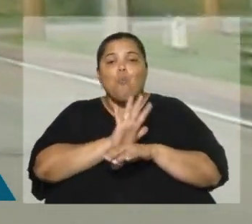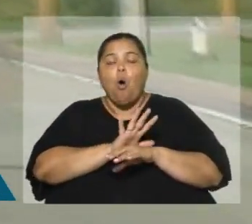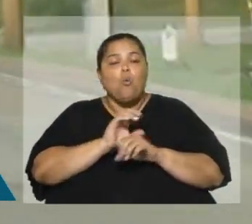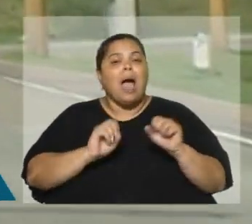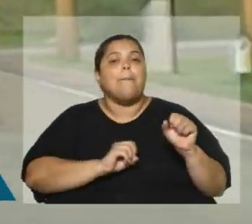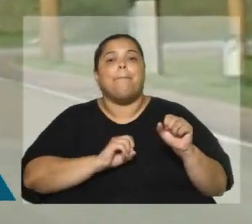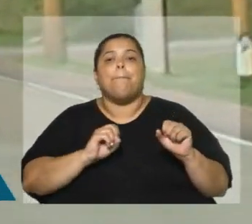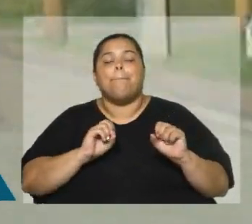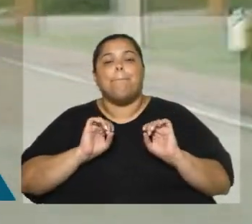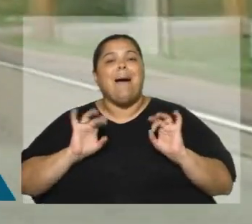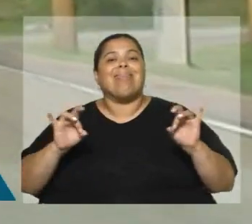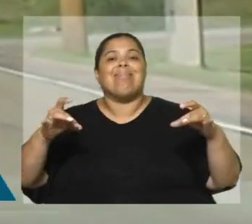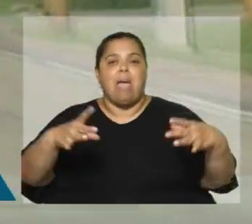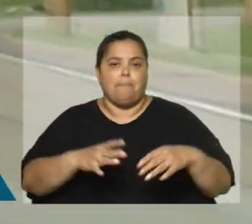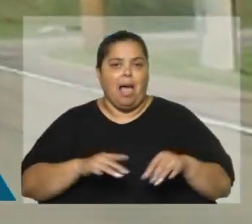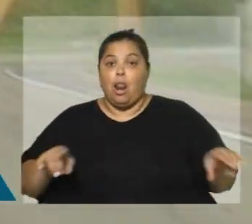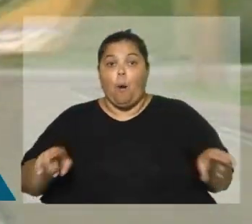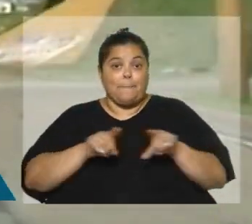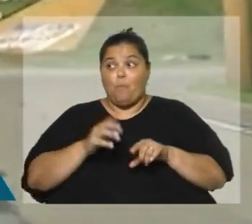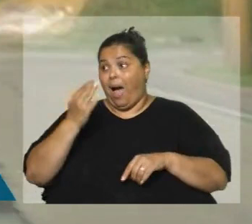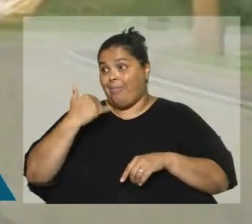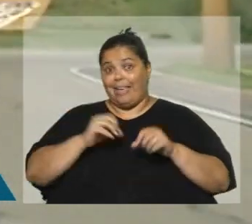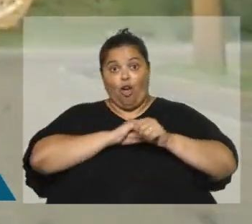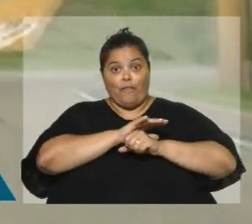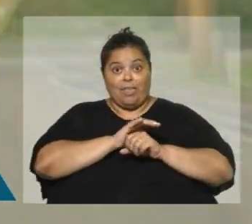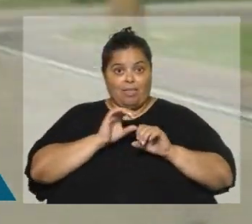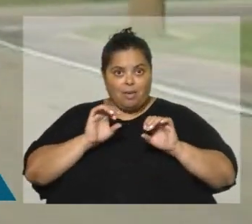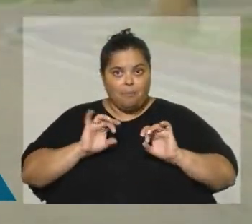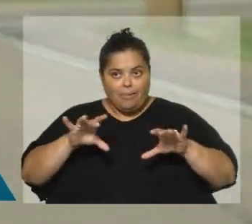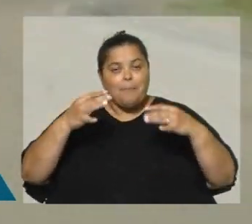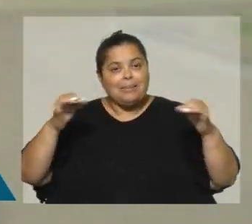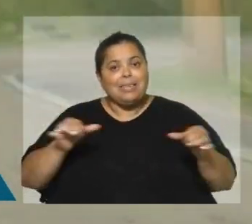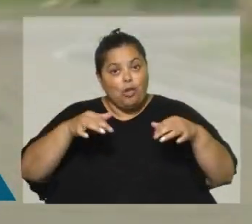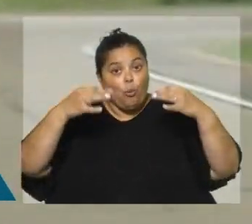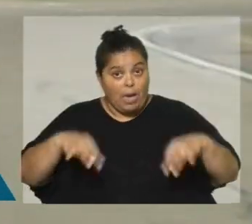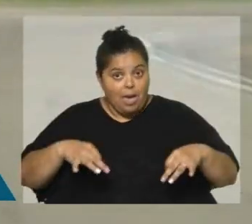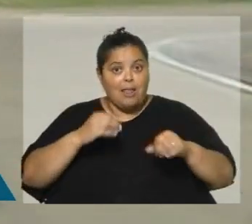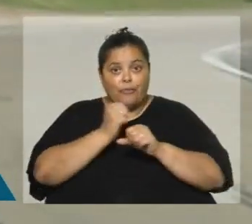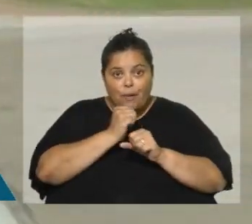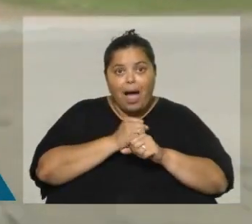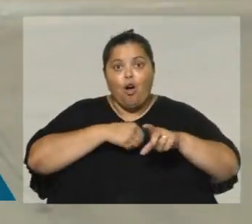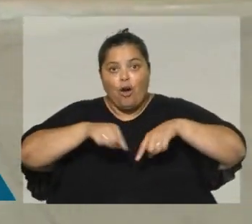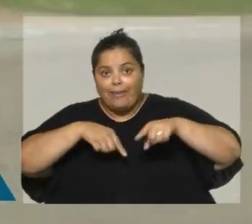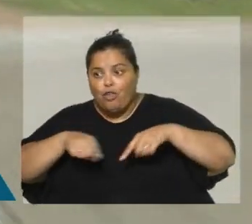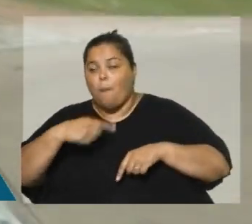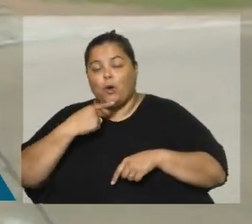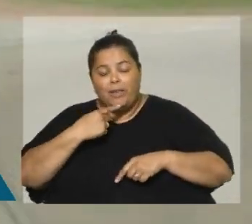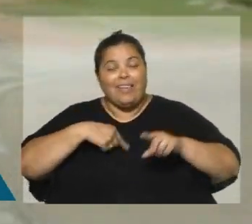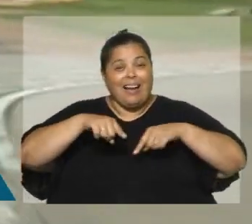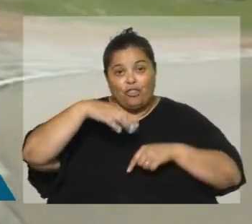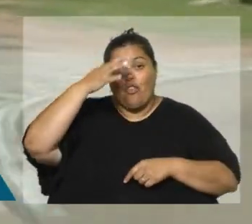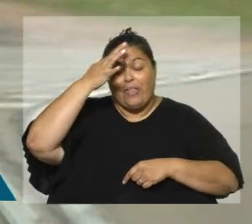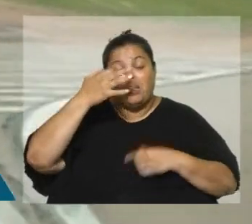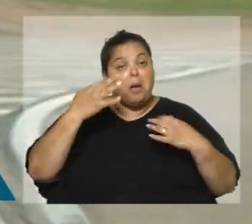pandemia aguda del COVID-19 y por suerte y porque se hicieron las cosas bien a tiempo desde el punto de vista de gestión política y de gestión técnica,